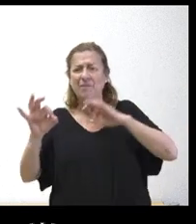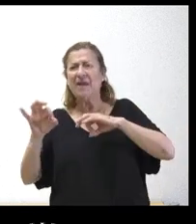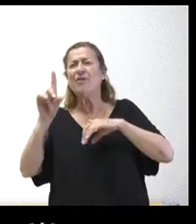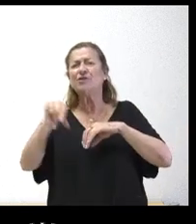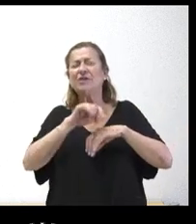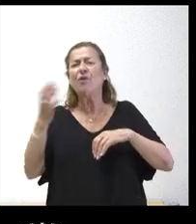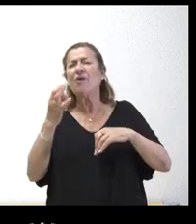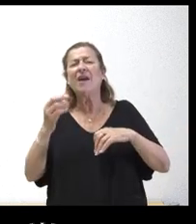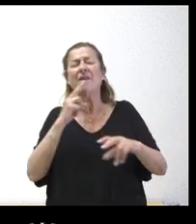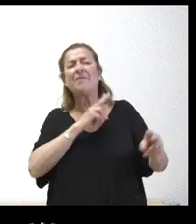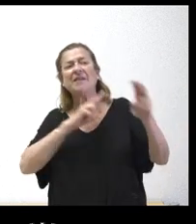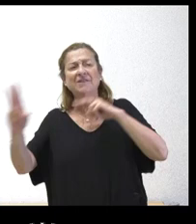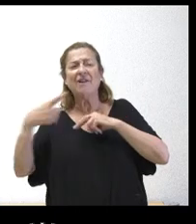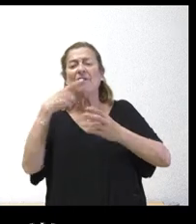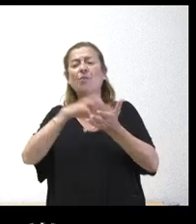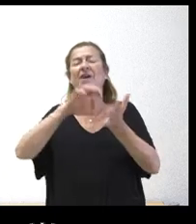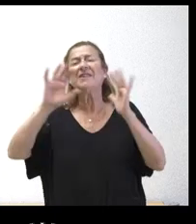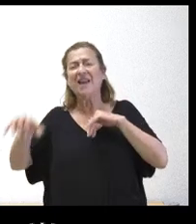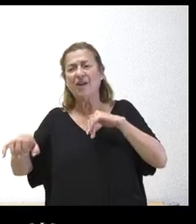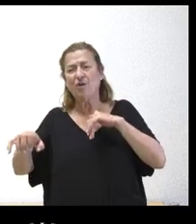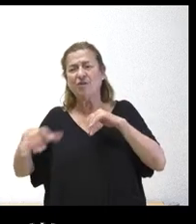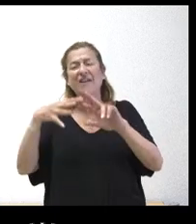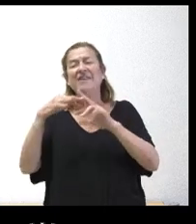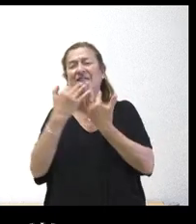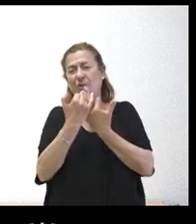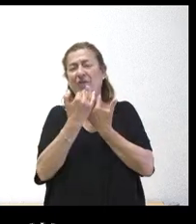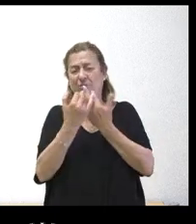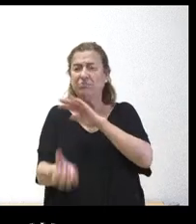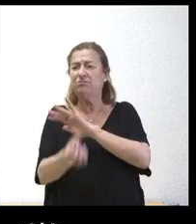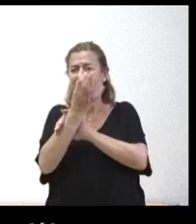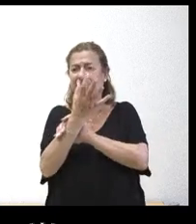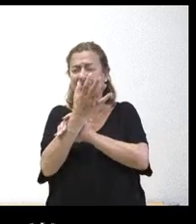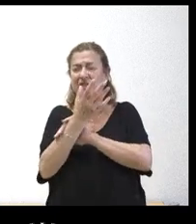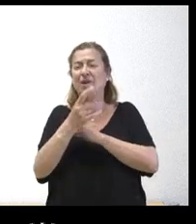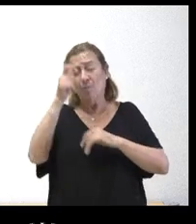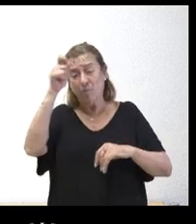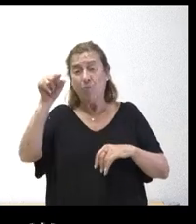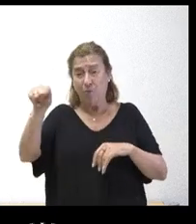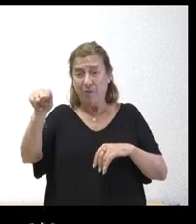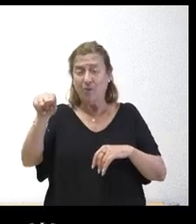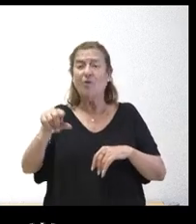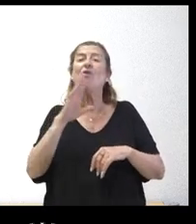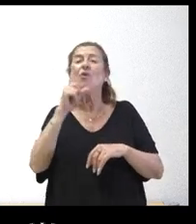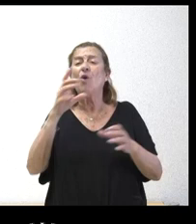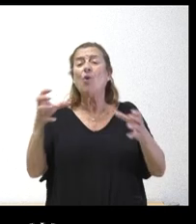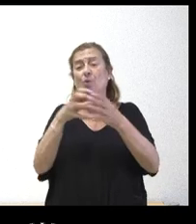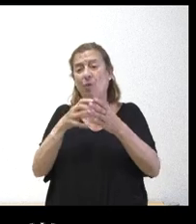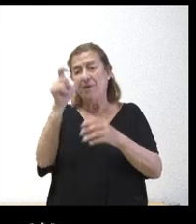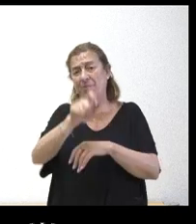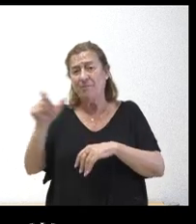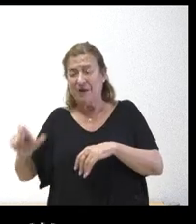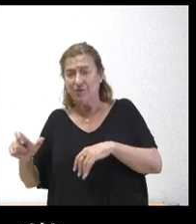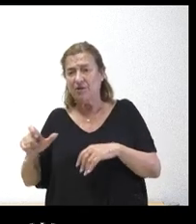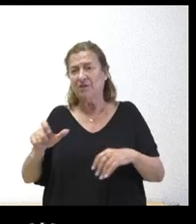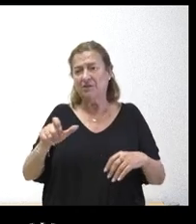mensaje lanza la Junta de Castillo ante la situación que se ha producido en el municipio en el que un grupo de personas se han